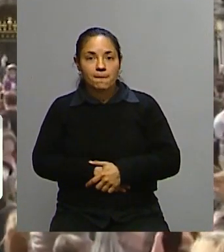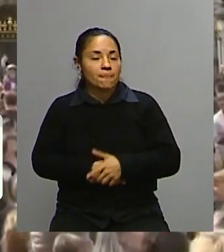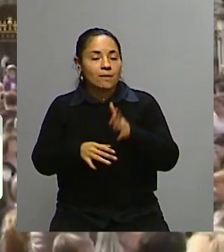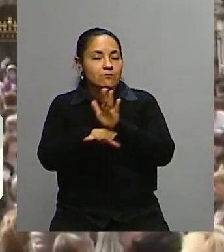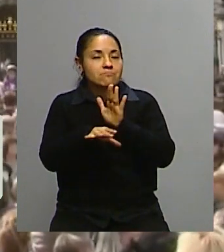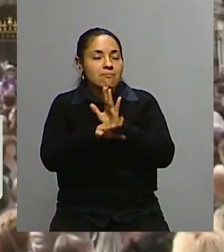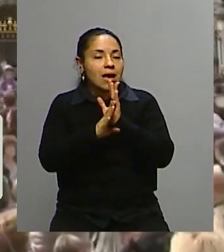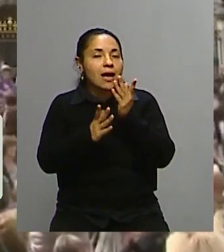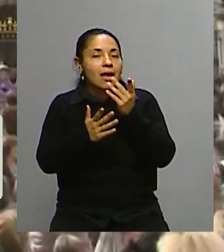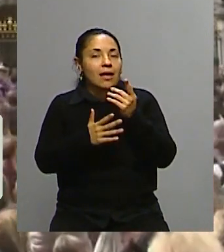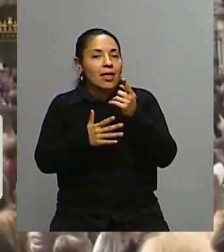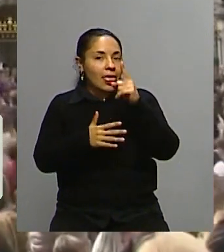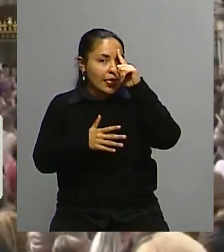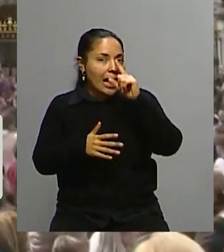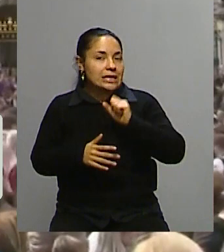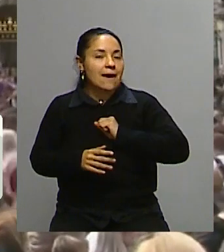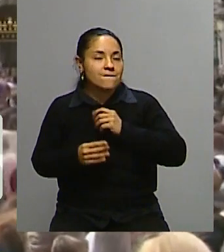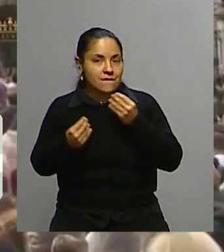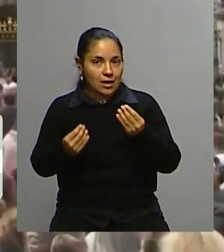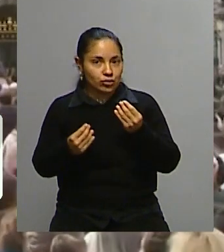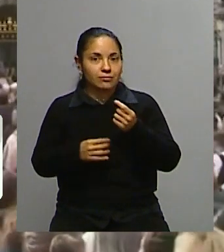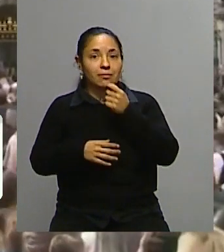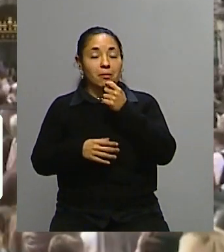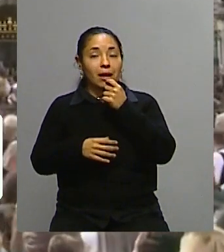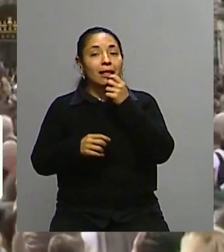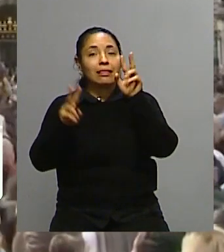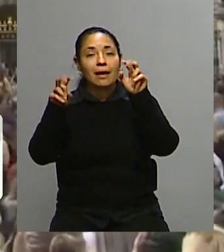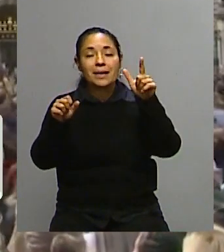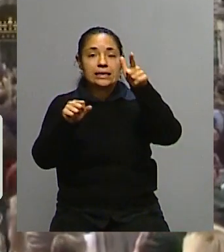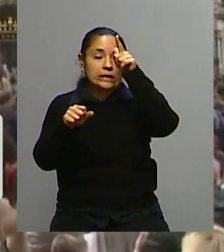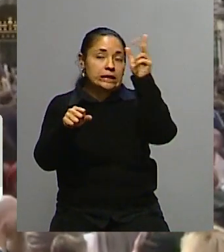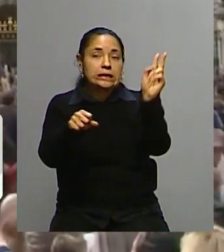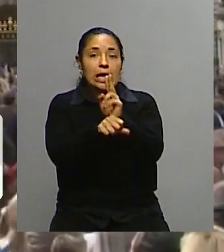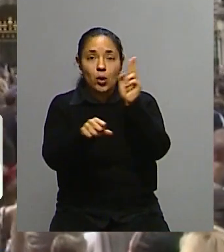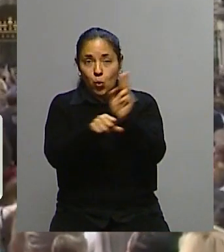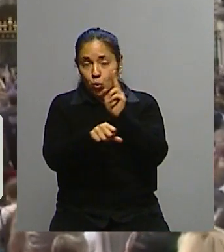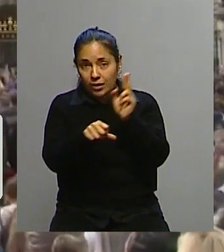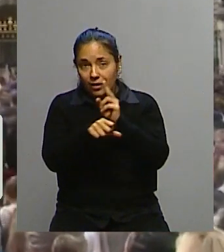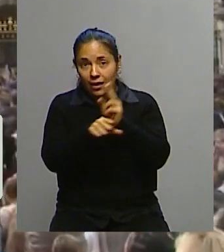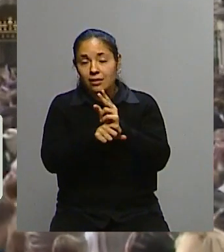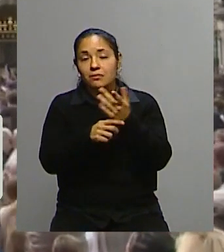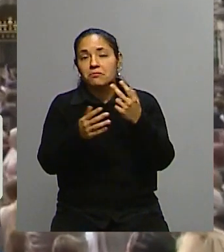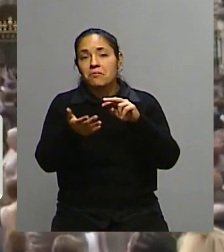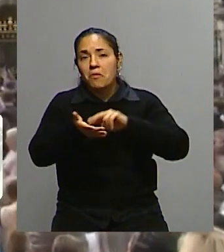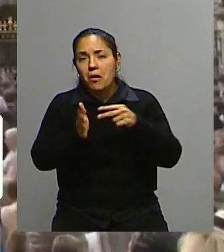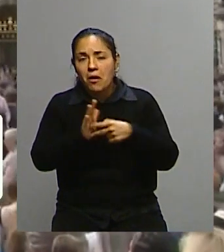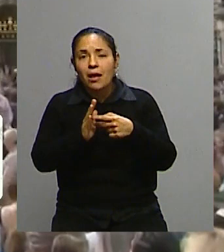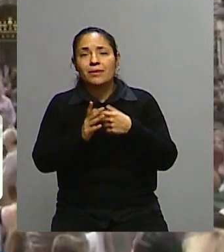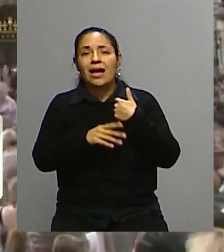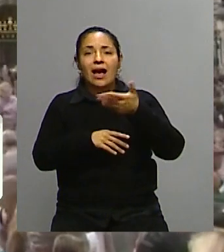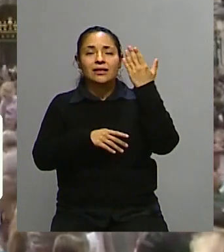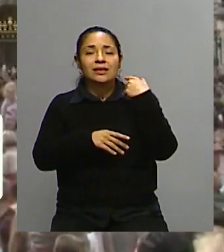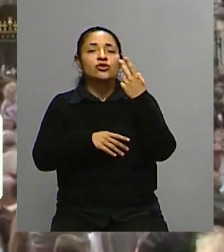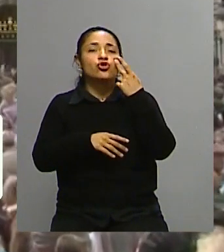desafíos. Por ejemplo, el tema de la seguridad, después de los ataques terroristas. Londres tuvo ataques terroristas. Después del 2001, Londres